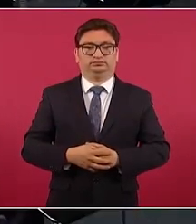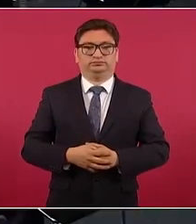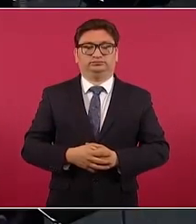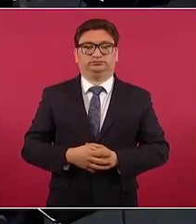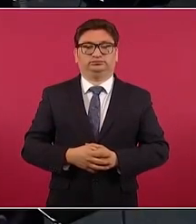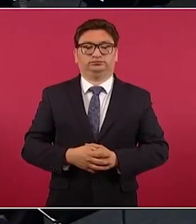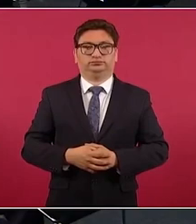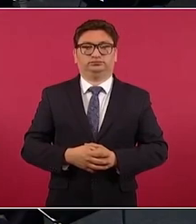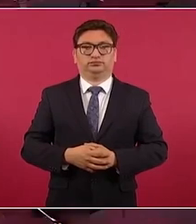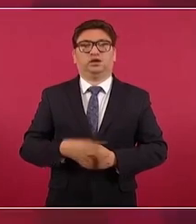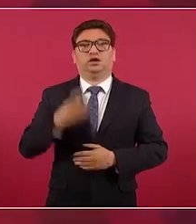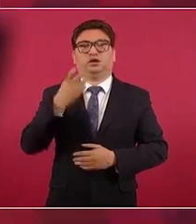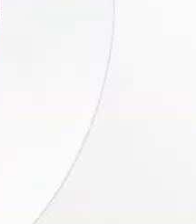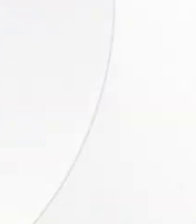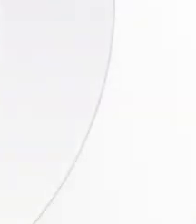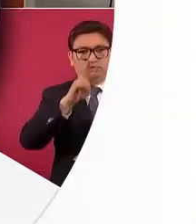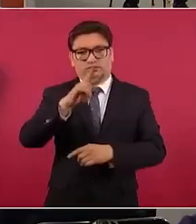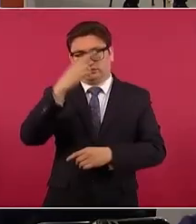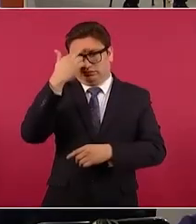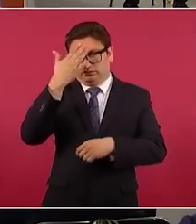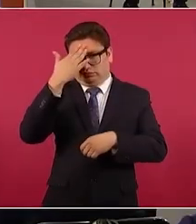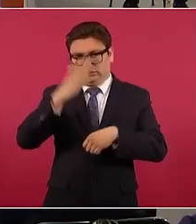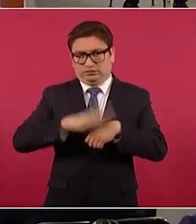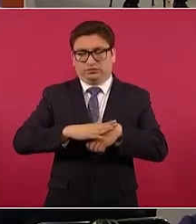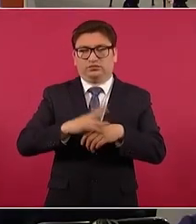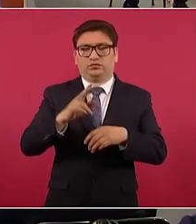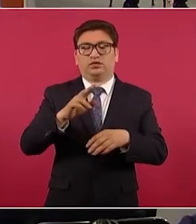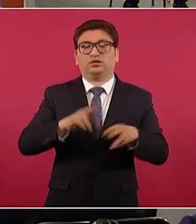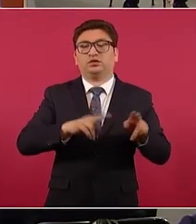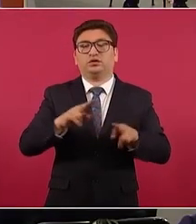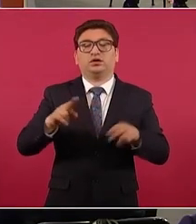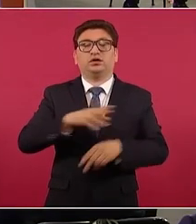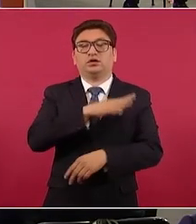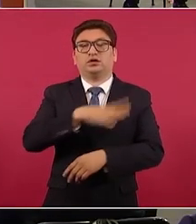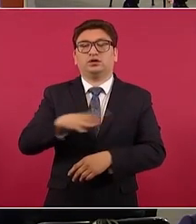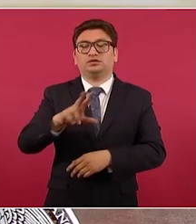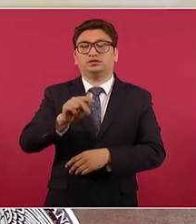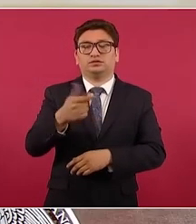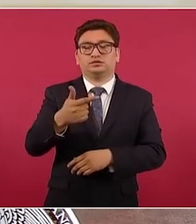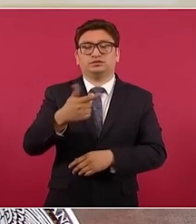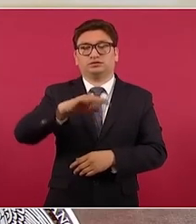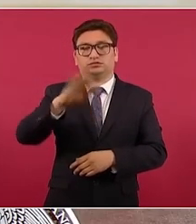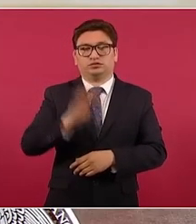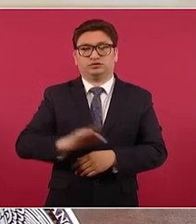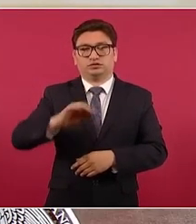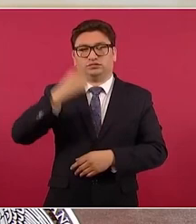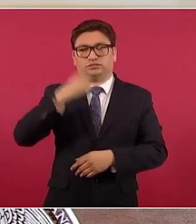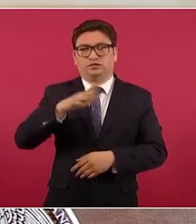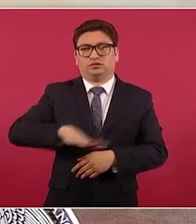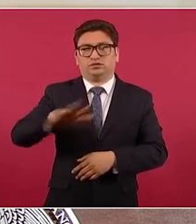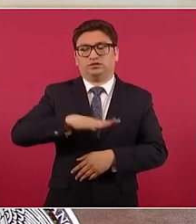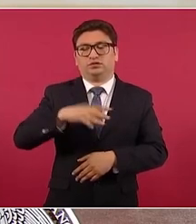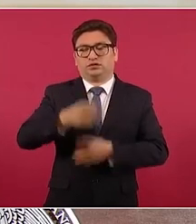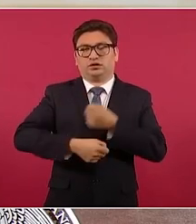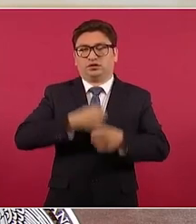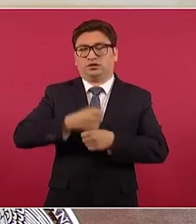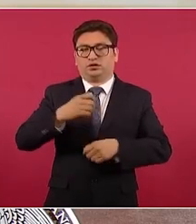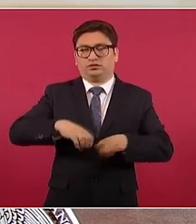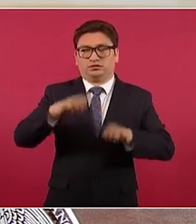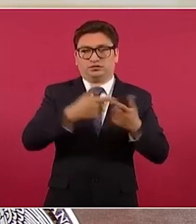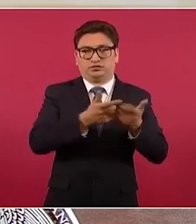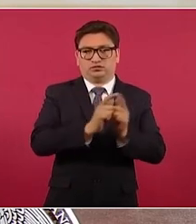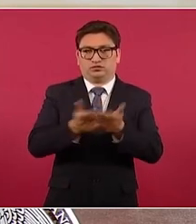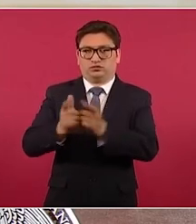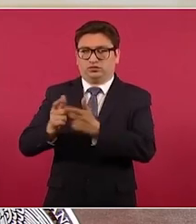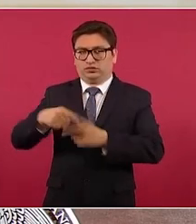yo estoy con ellos el promedio general es 87% la cobertura para todas las edades de los grupos que